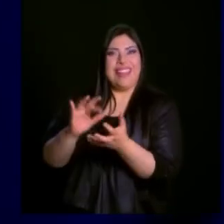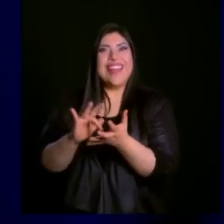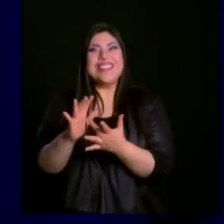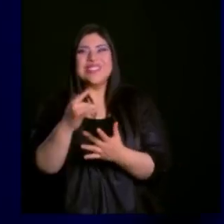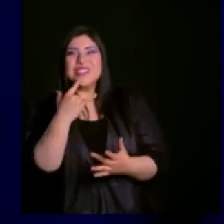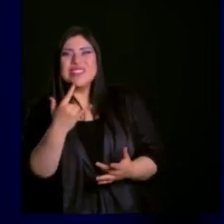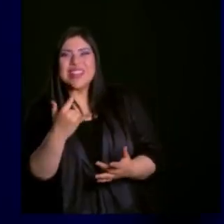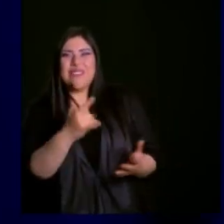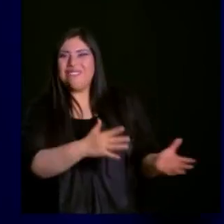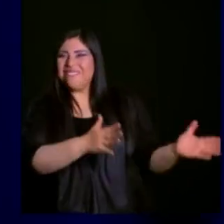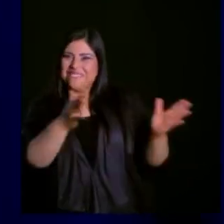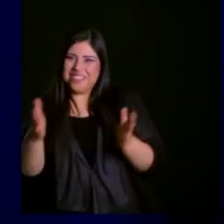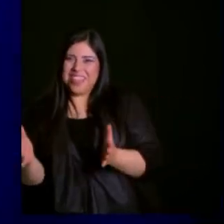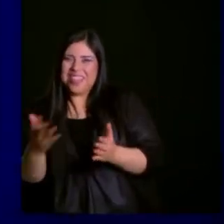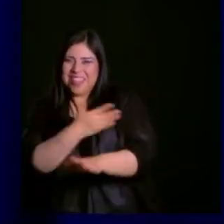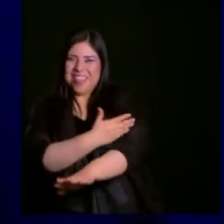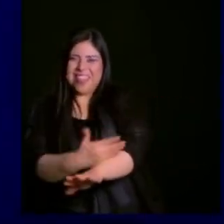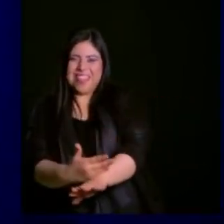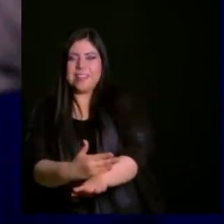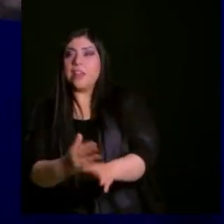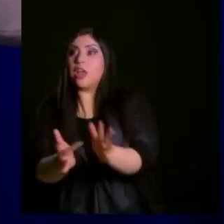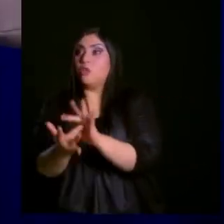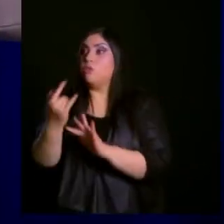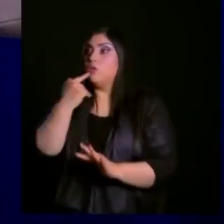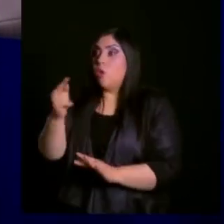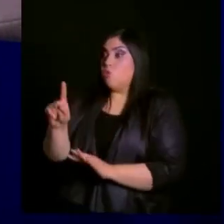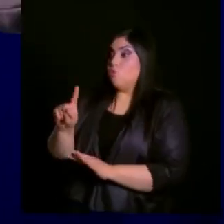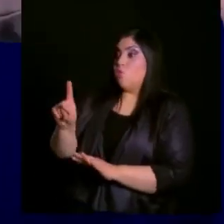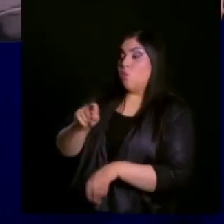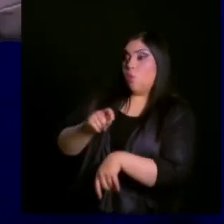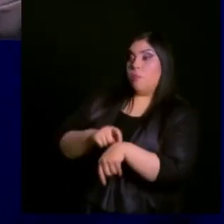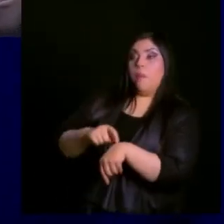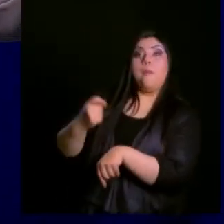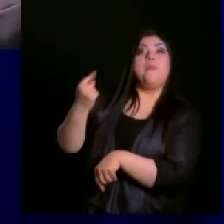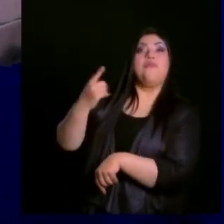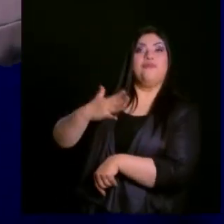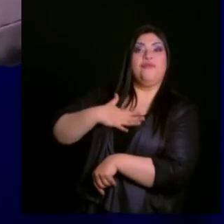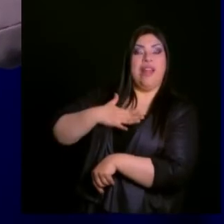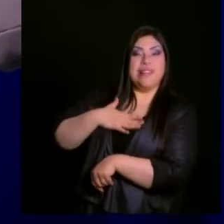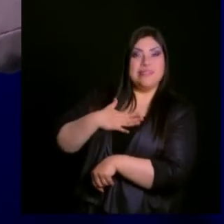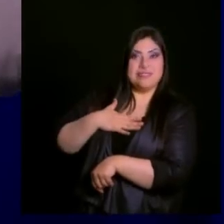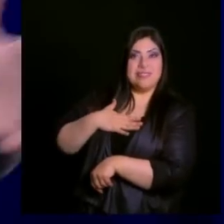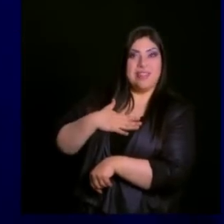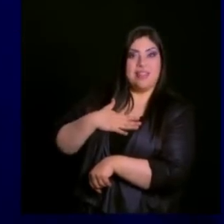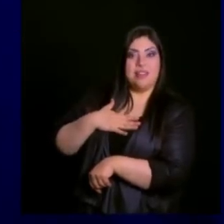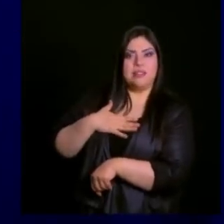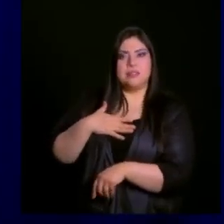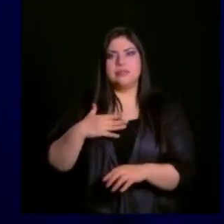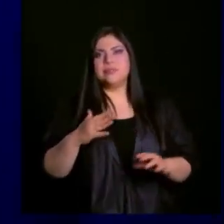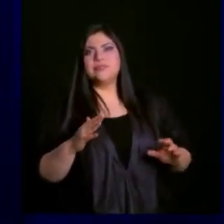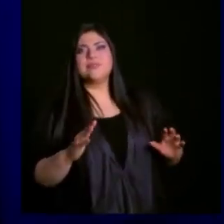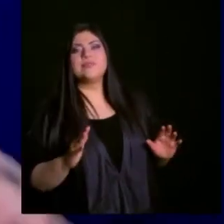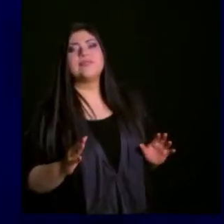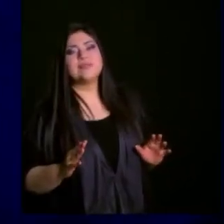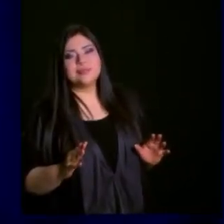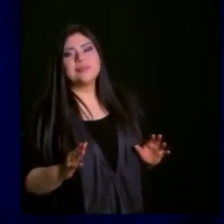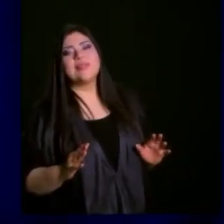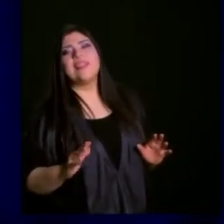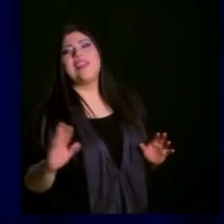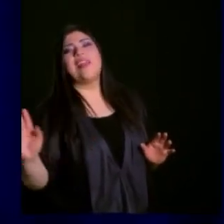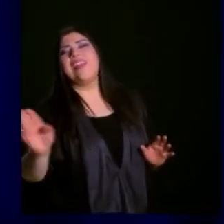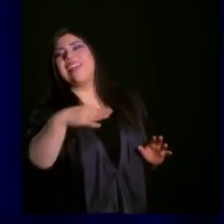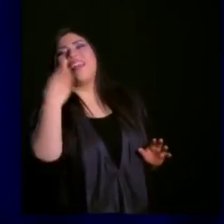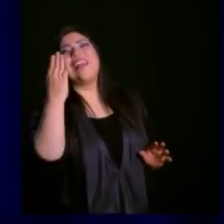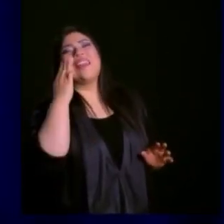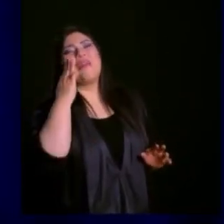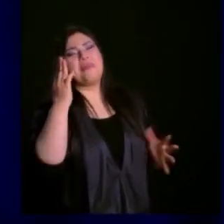algo que le dijera, es momento de manifestarte al mundo con la gloria de Dios. Dijo, no, no ha llegado mi hora. Y María ni se